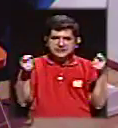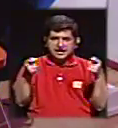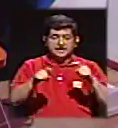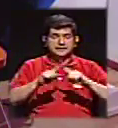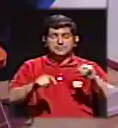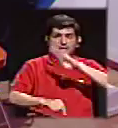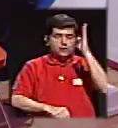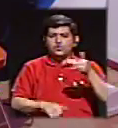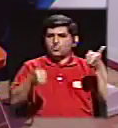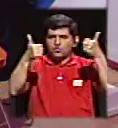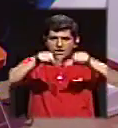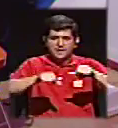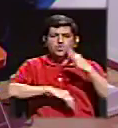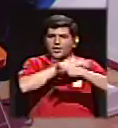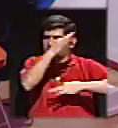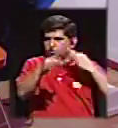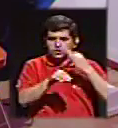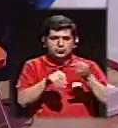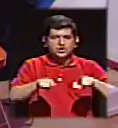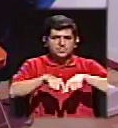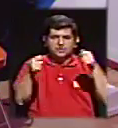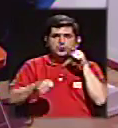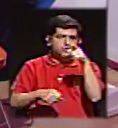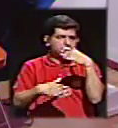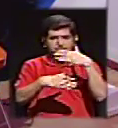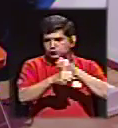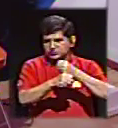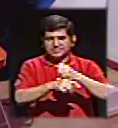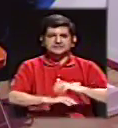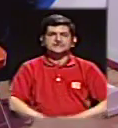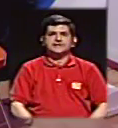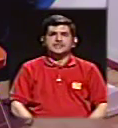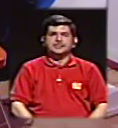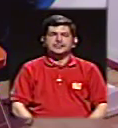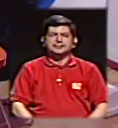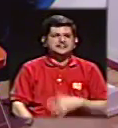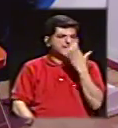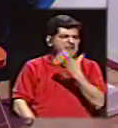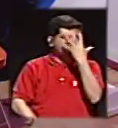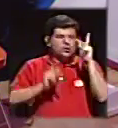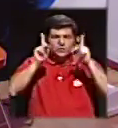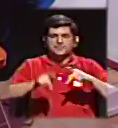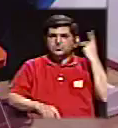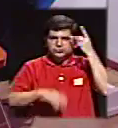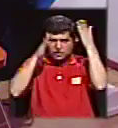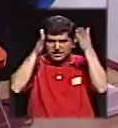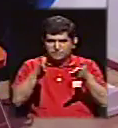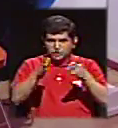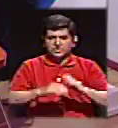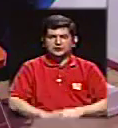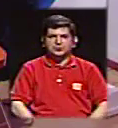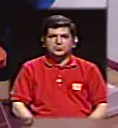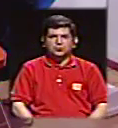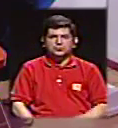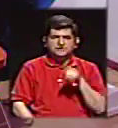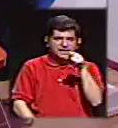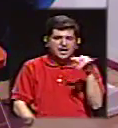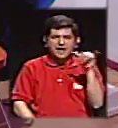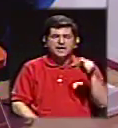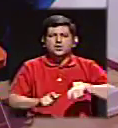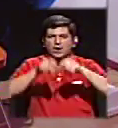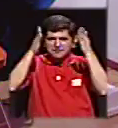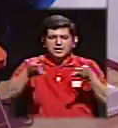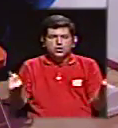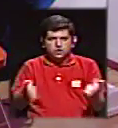pero nunca estuve de acuerdo con el tipo de periodismo que hace. Mucho malestar de la gente hacia los políticos lo propician los mismos